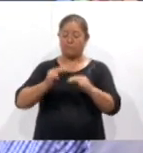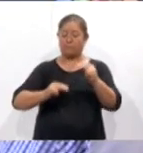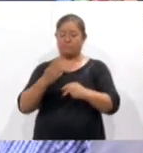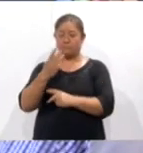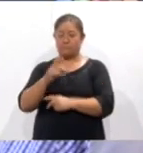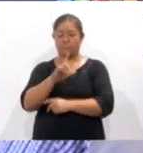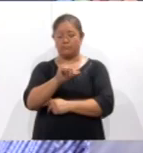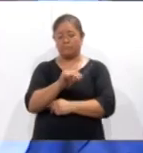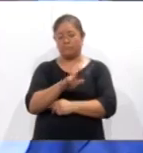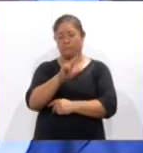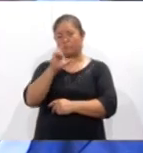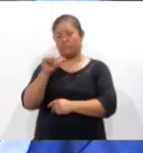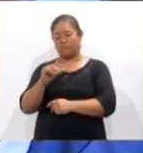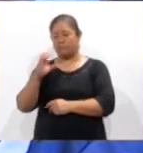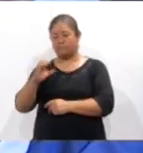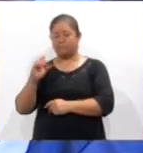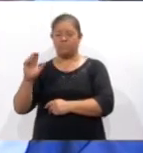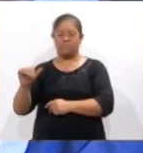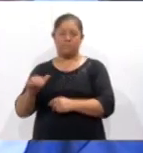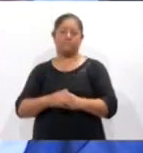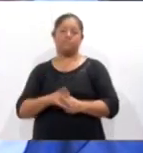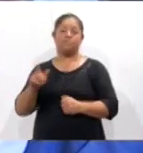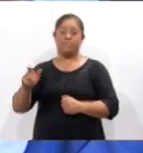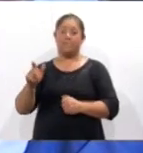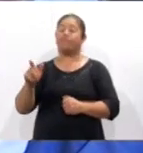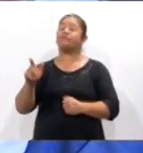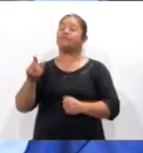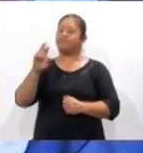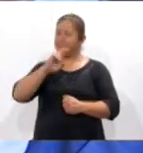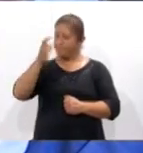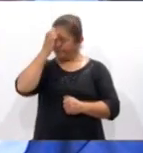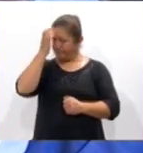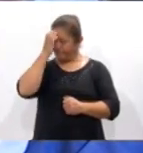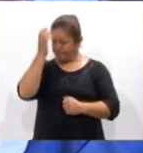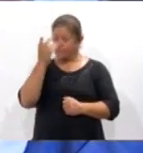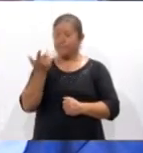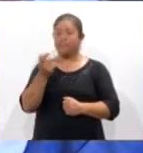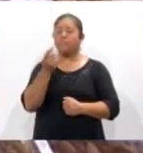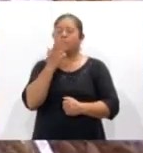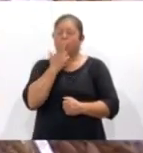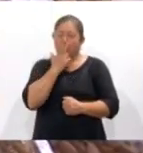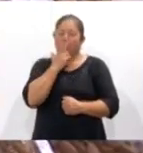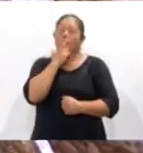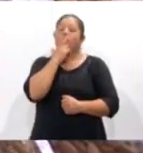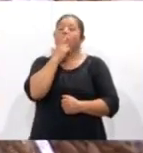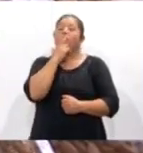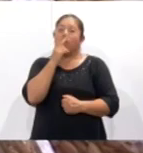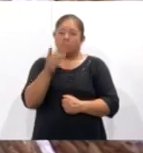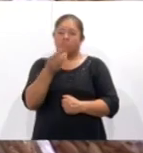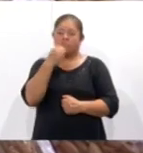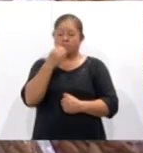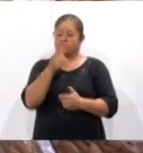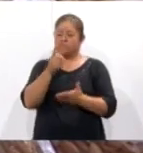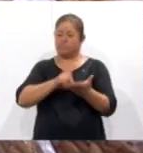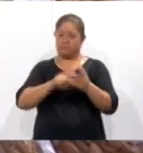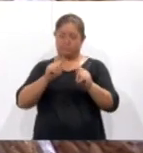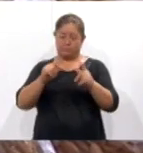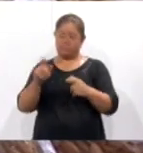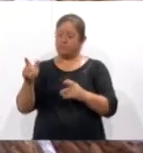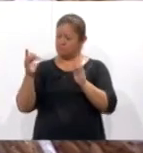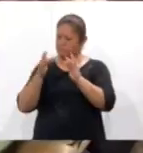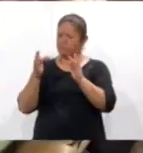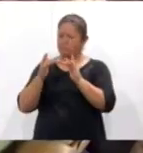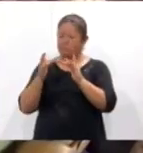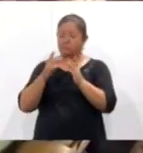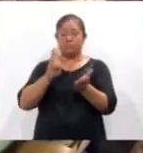Colina Arguindegui. La especialista reconoció la riqueza alimentaria de la entidad y concidió con Elena Hernández sobre el valor de la cocina